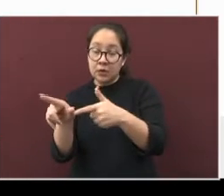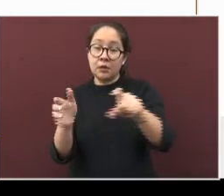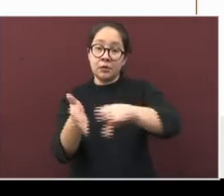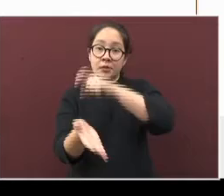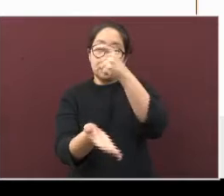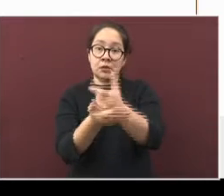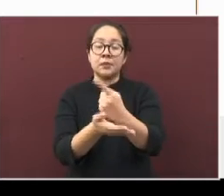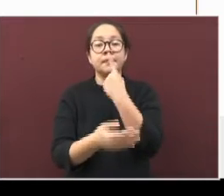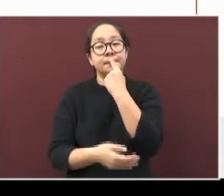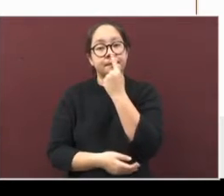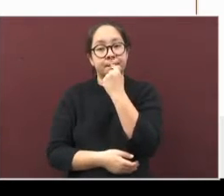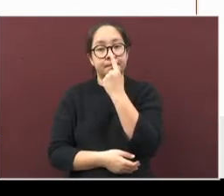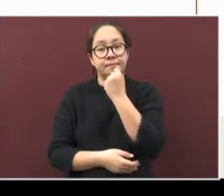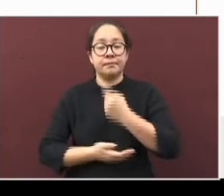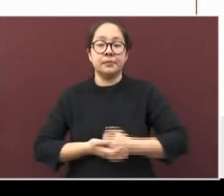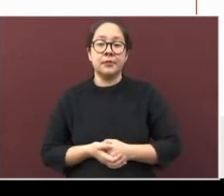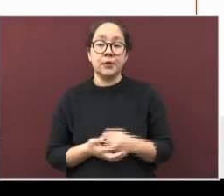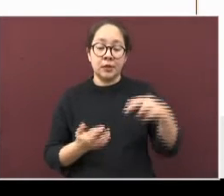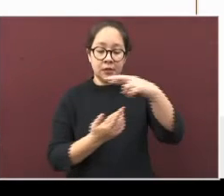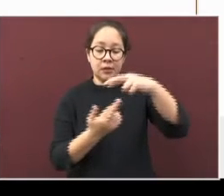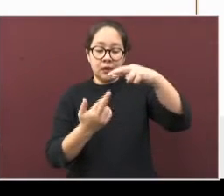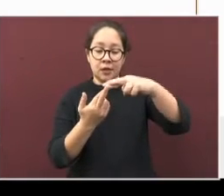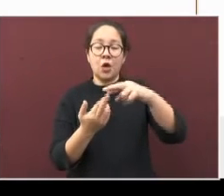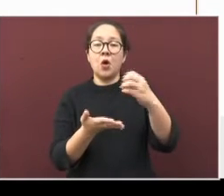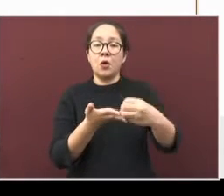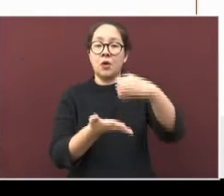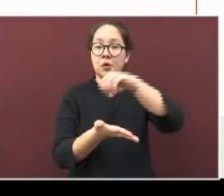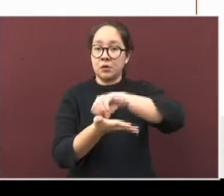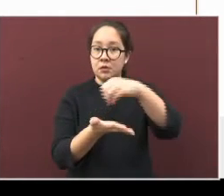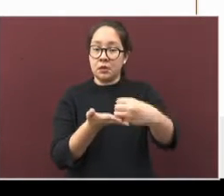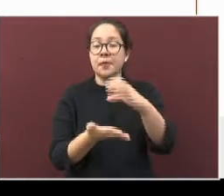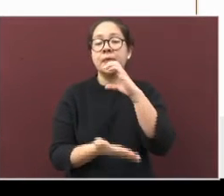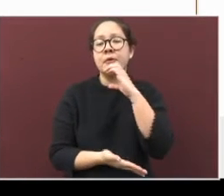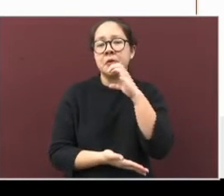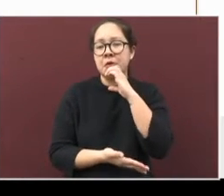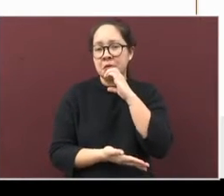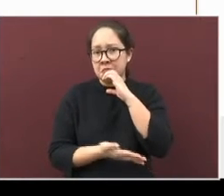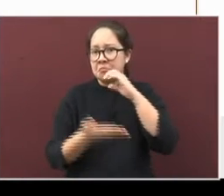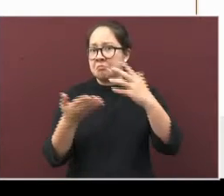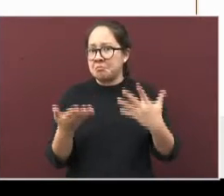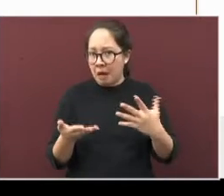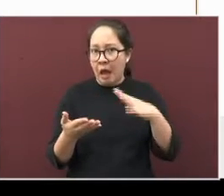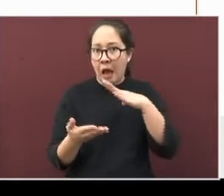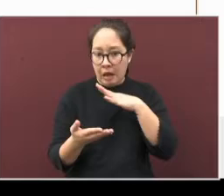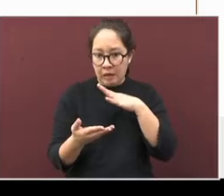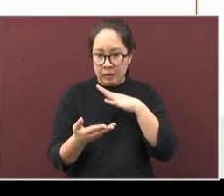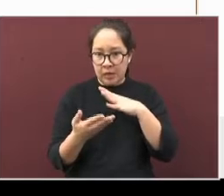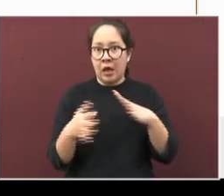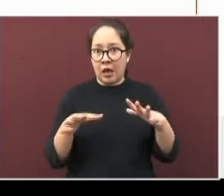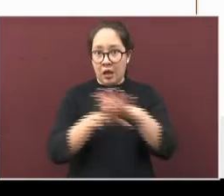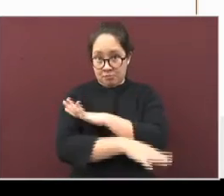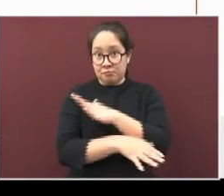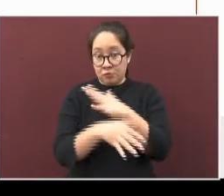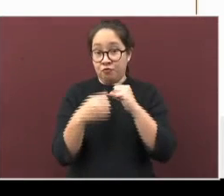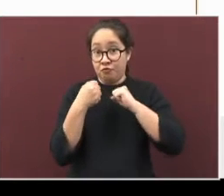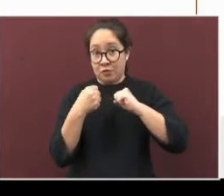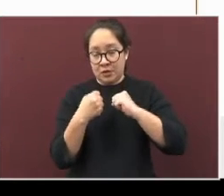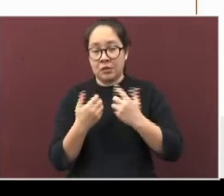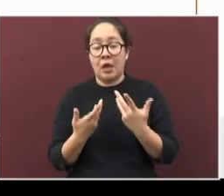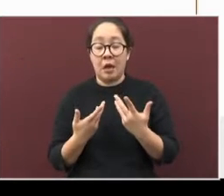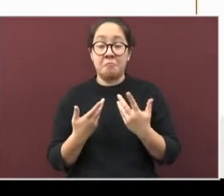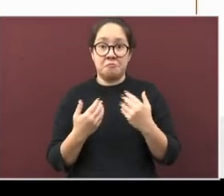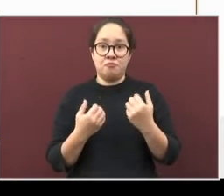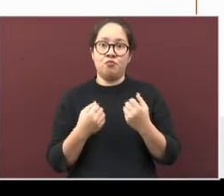La región Orizaba, Córdoba, al igual que el resto de las regiones, presenta un aumento significativo. Sin embargo,